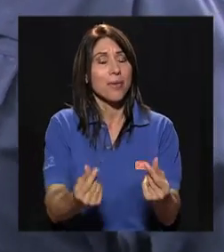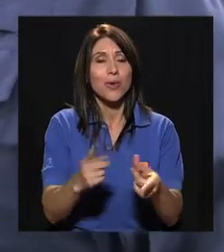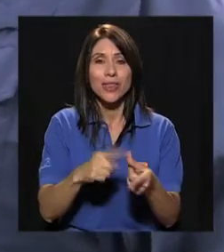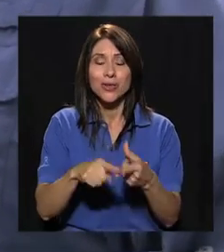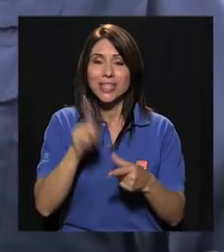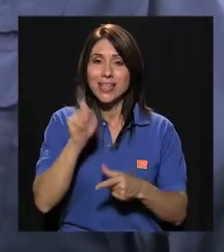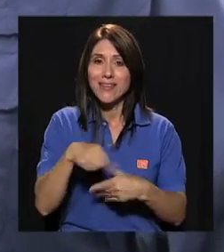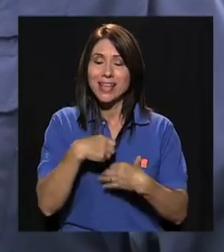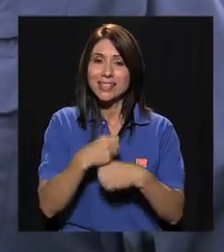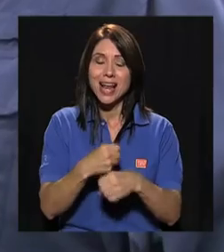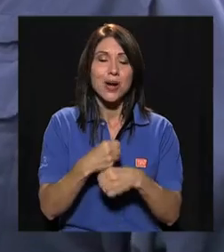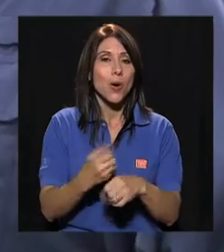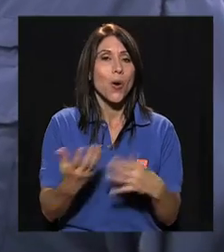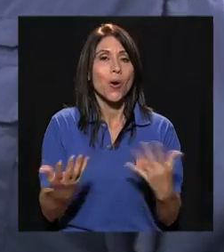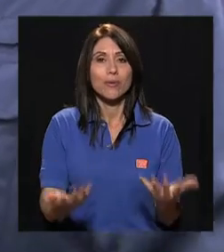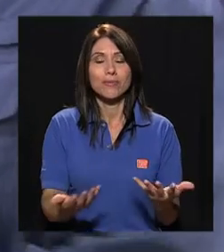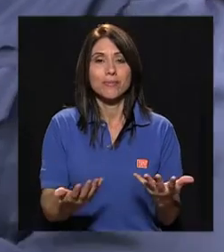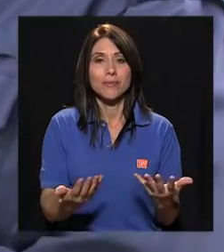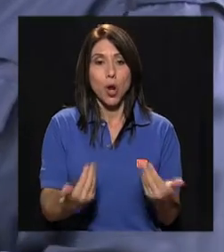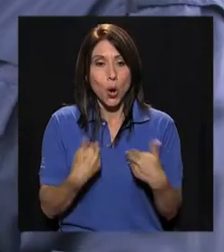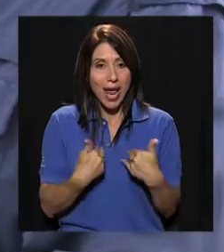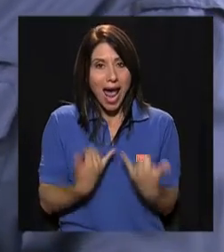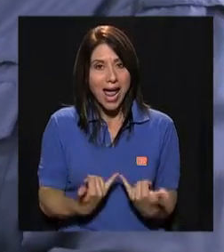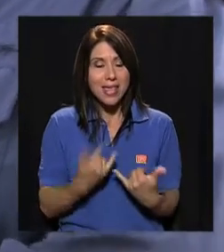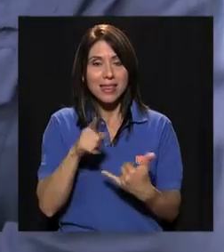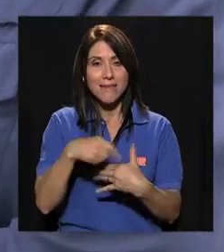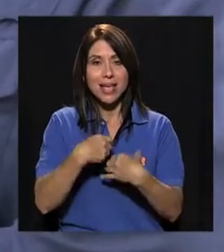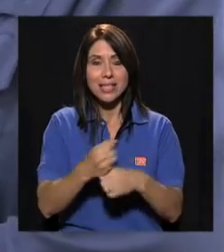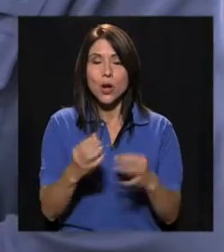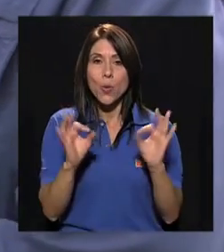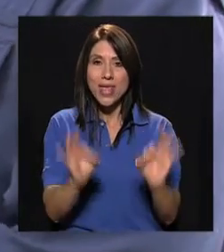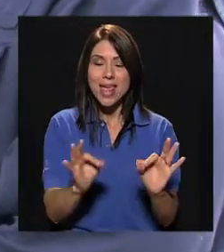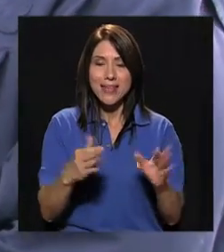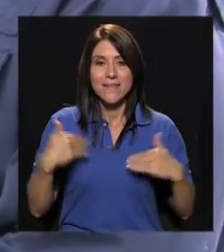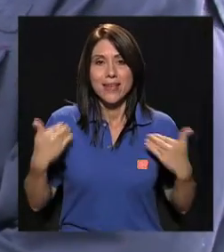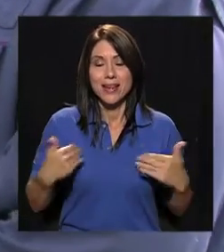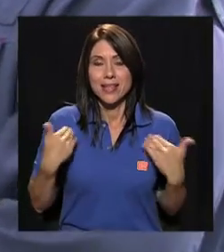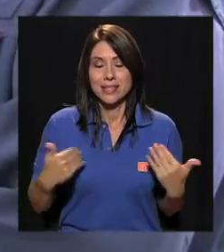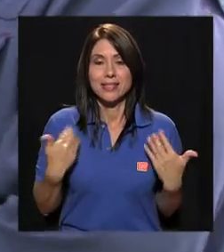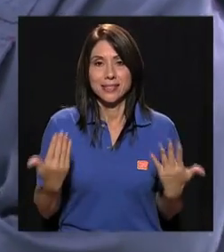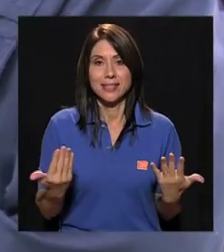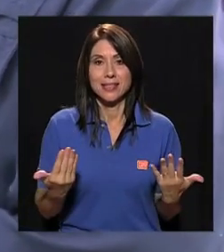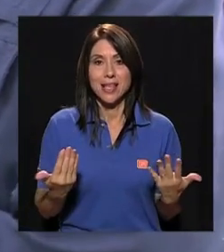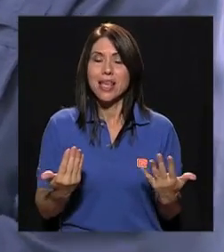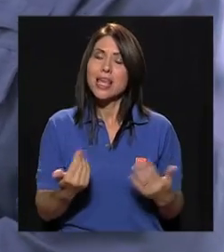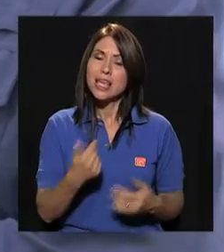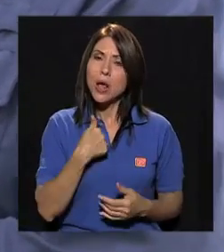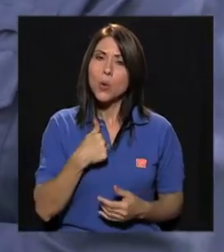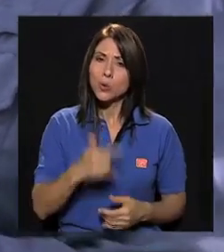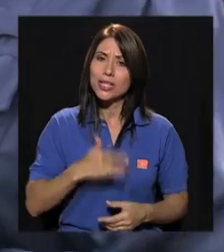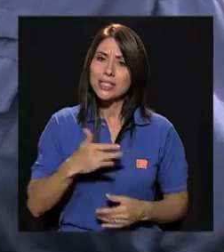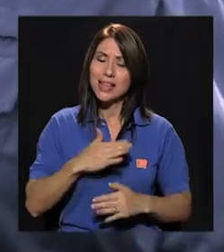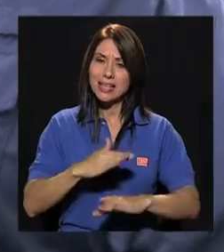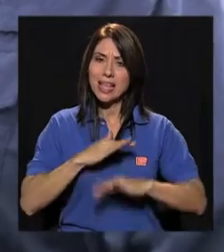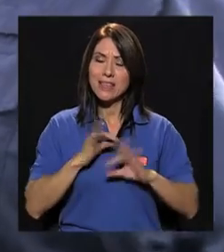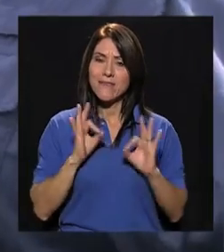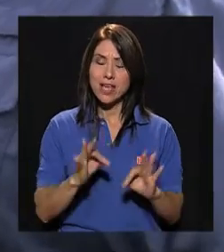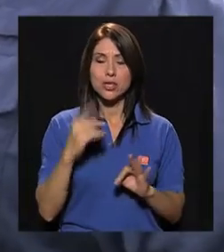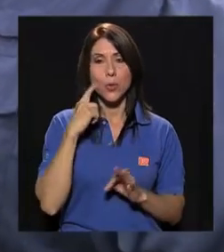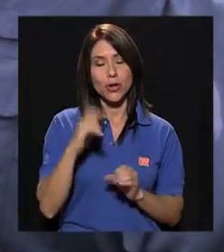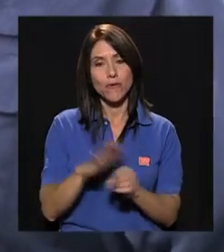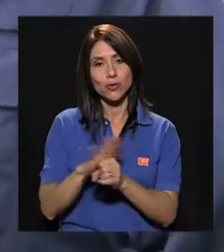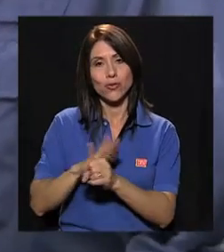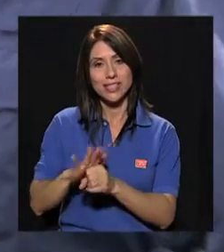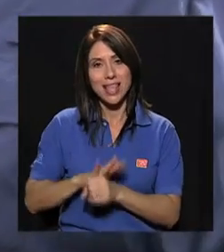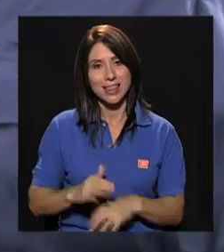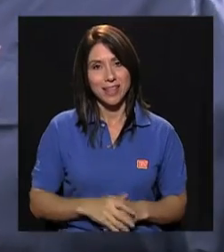muy rápido, entonces hay que hacerlo, en lo que hay, hay que hacerlo bien y feliz y que uno se sienta